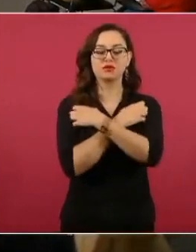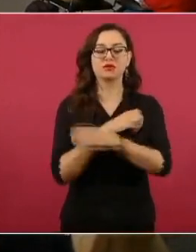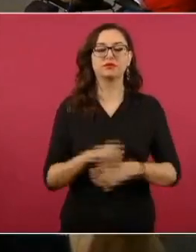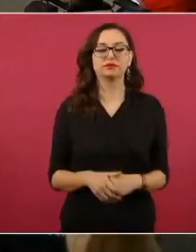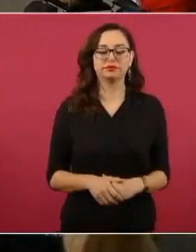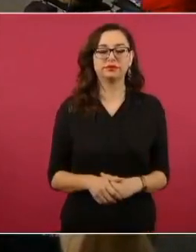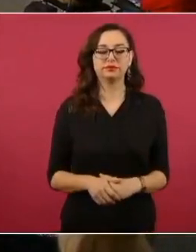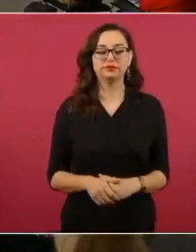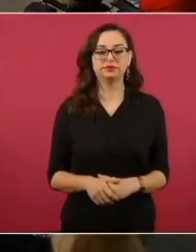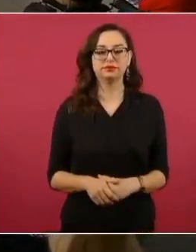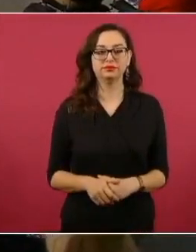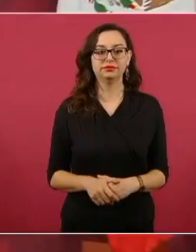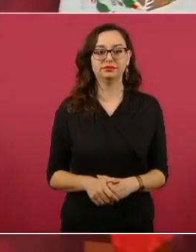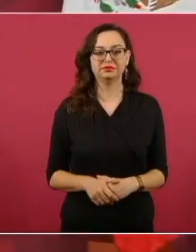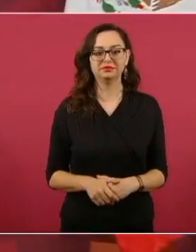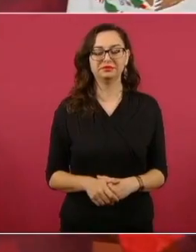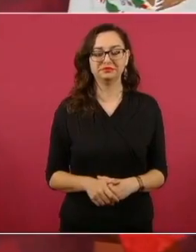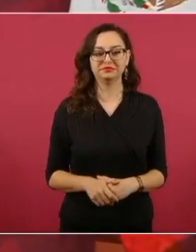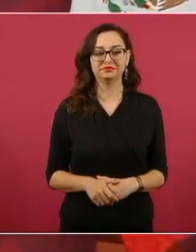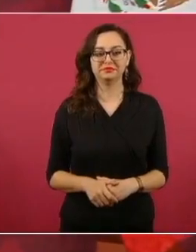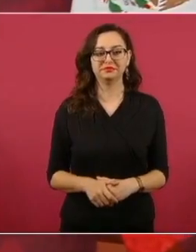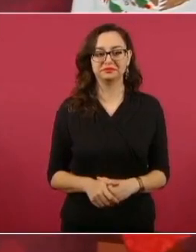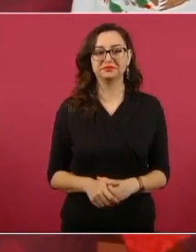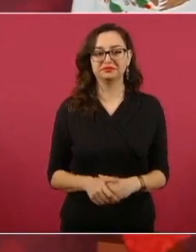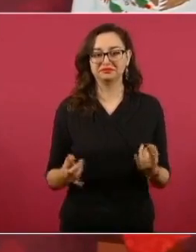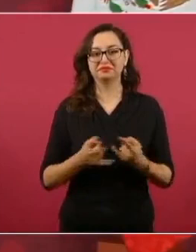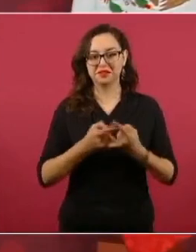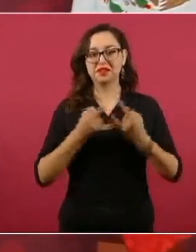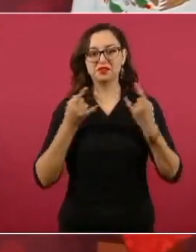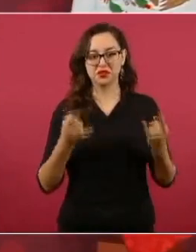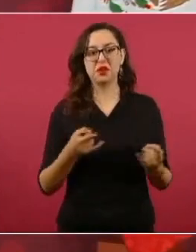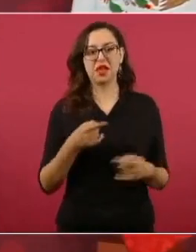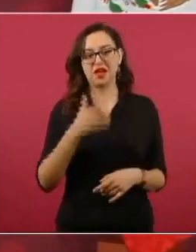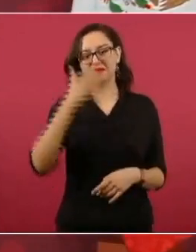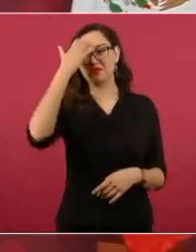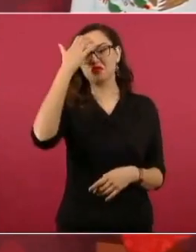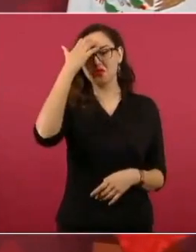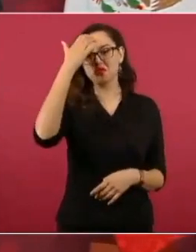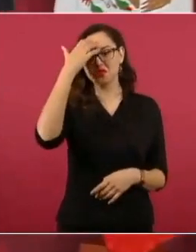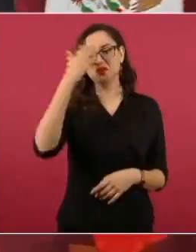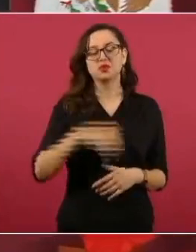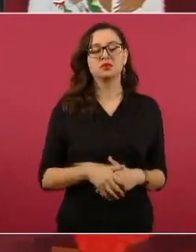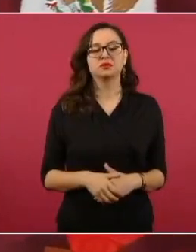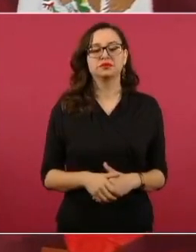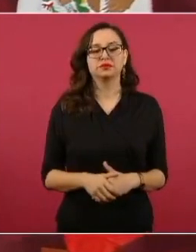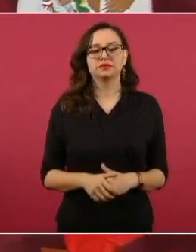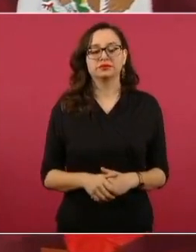Y tengo una anécdota con él, ¿se las cuento? De Otto,